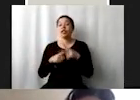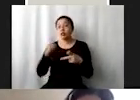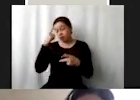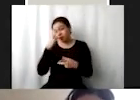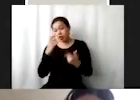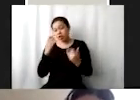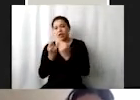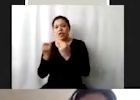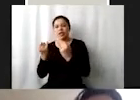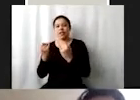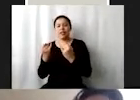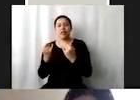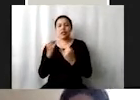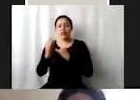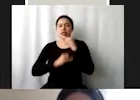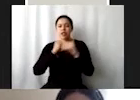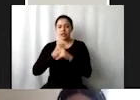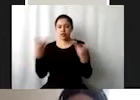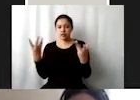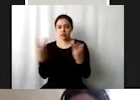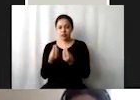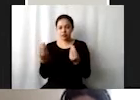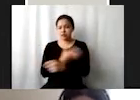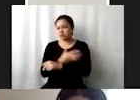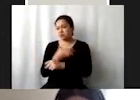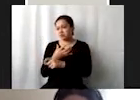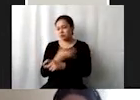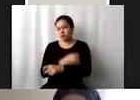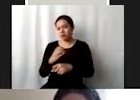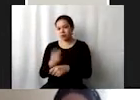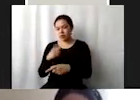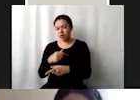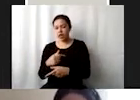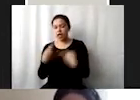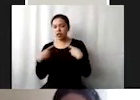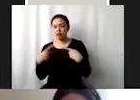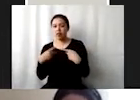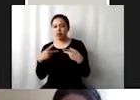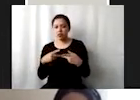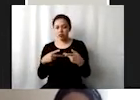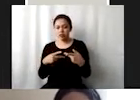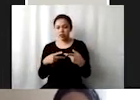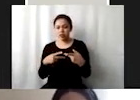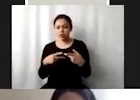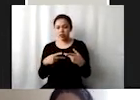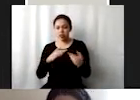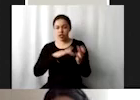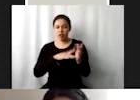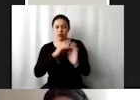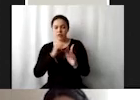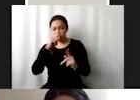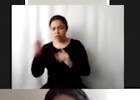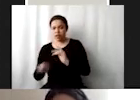internacional se enfoque en pasar directamente a los menos favorecidos esta tecnología para